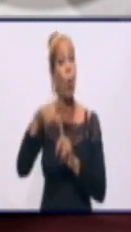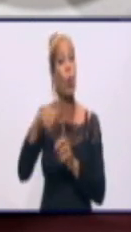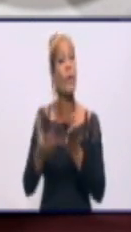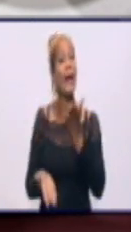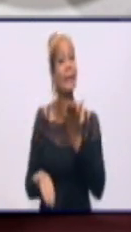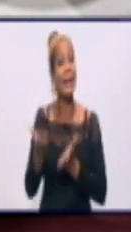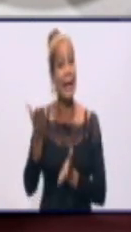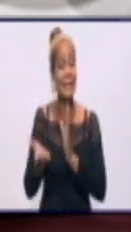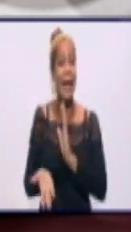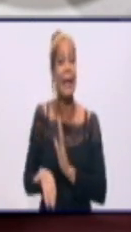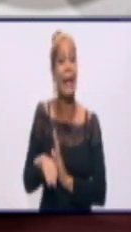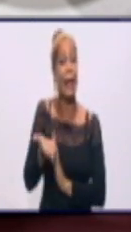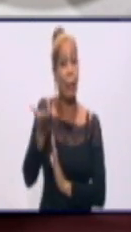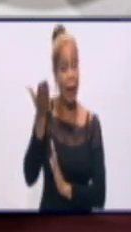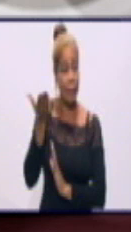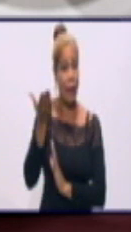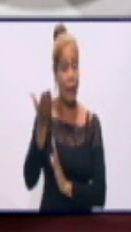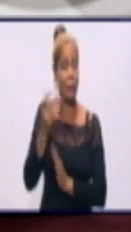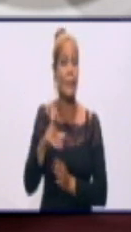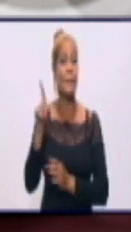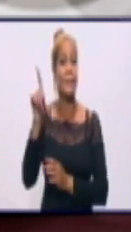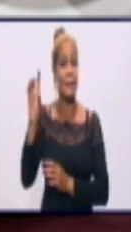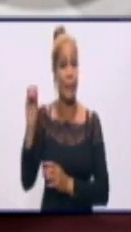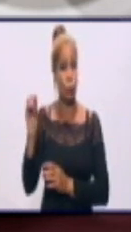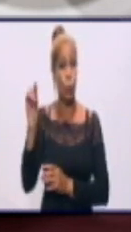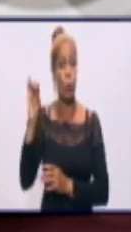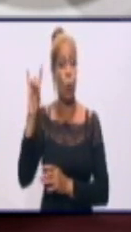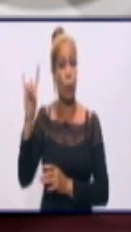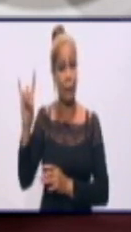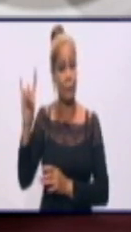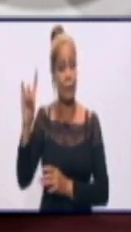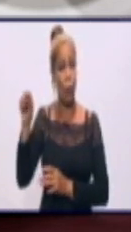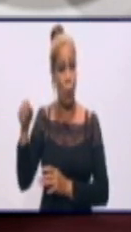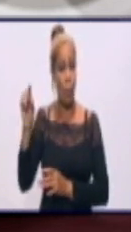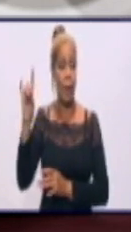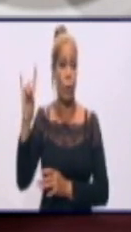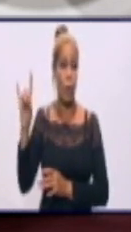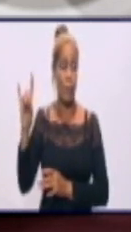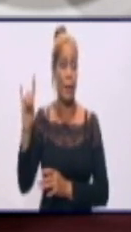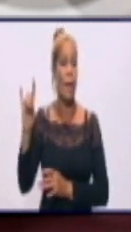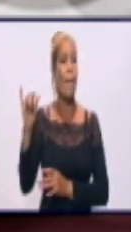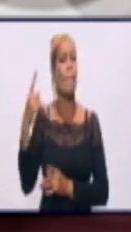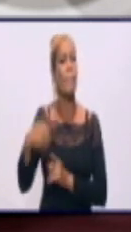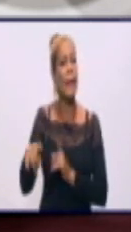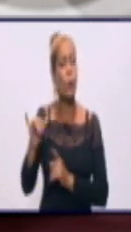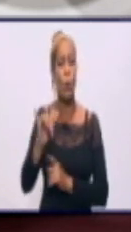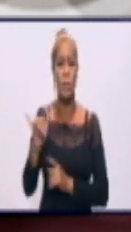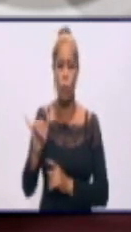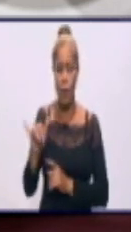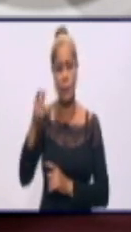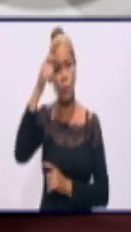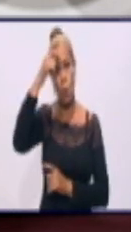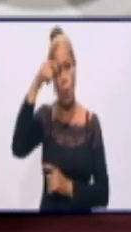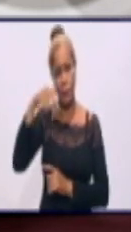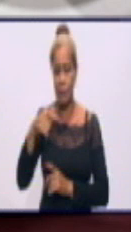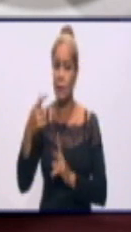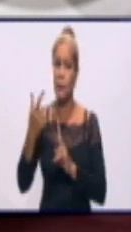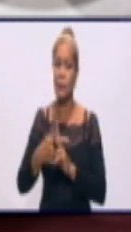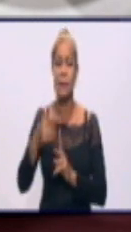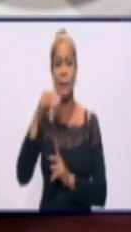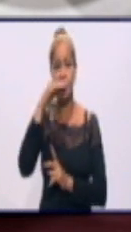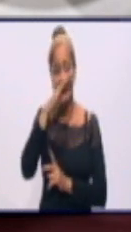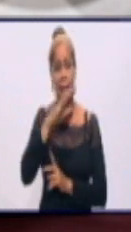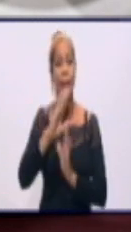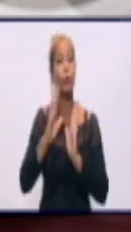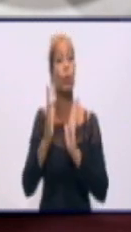190.9. Pero Giganí, Bayamu y Giza también tienen tasas de incidencia de la enfermedad, todos por encima de